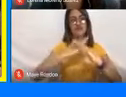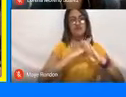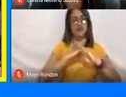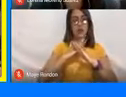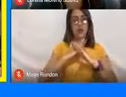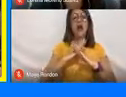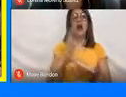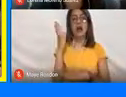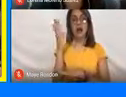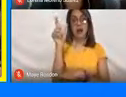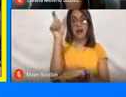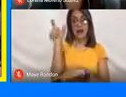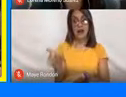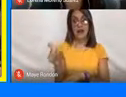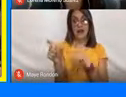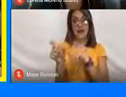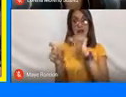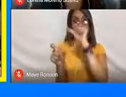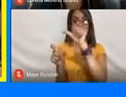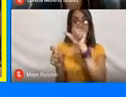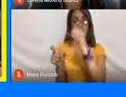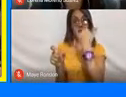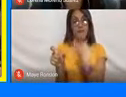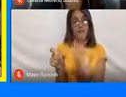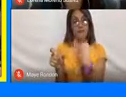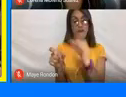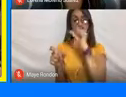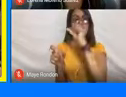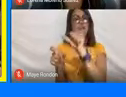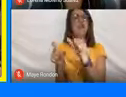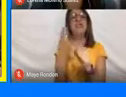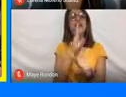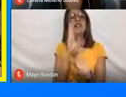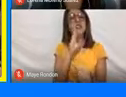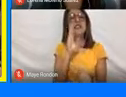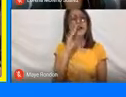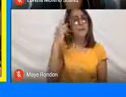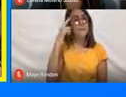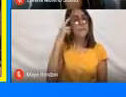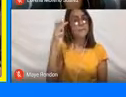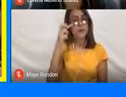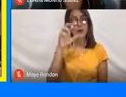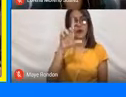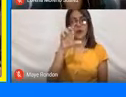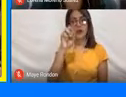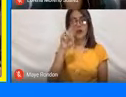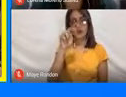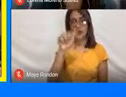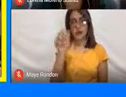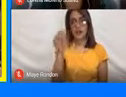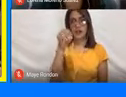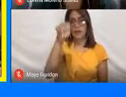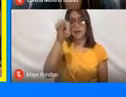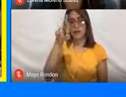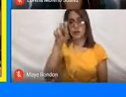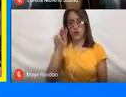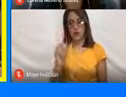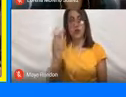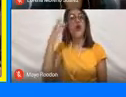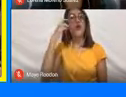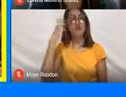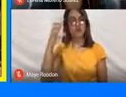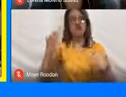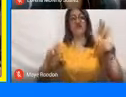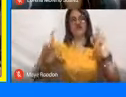La conferencista de hoy, conferencia de hoy, será dirigida por la profesional Lorena Moreno Suárez. Ella es profesional